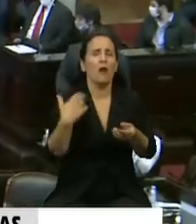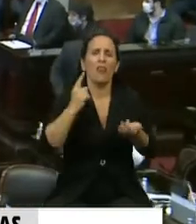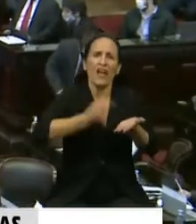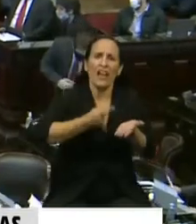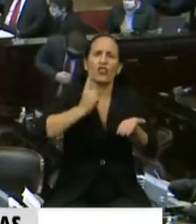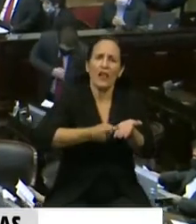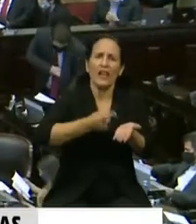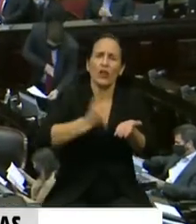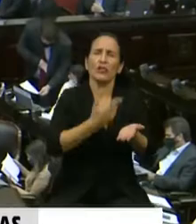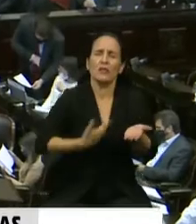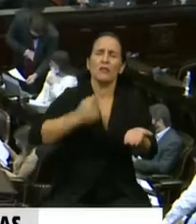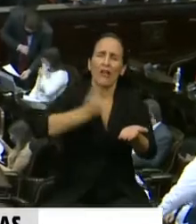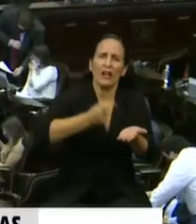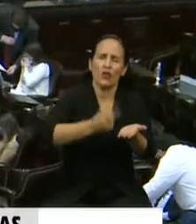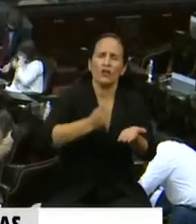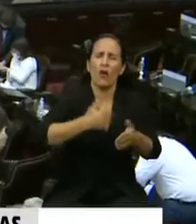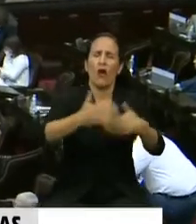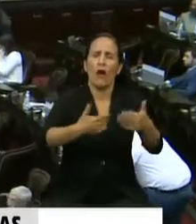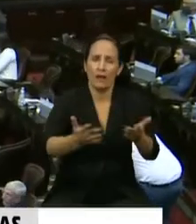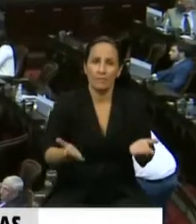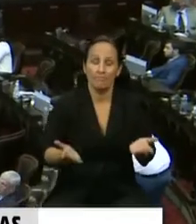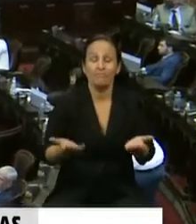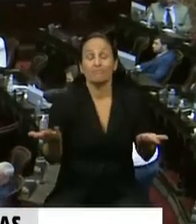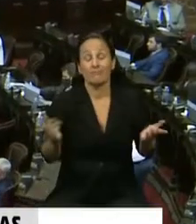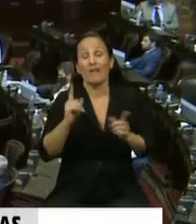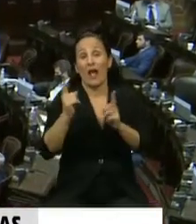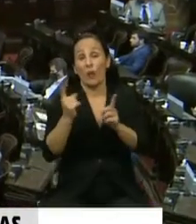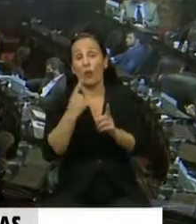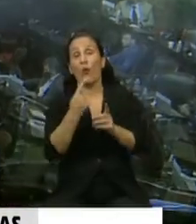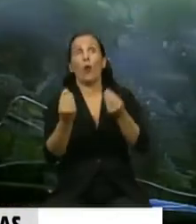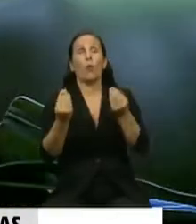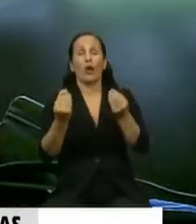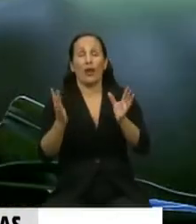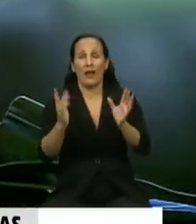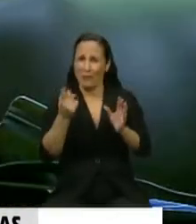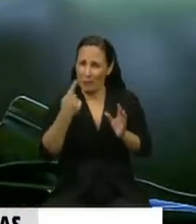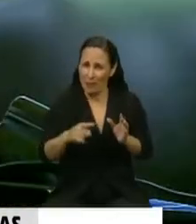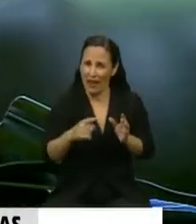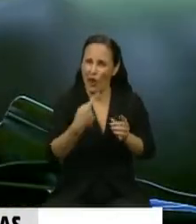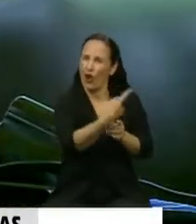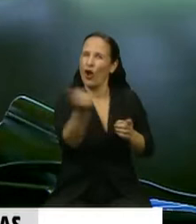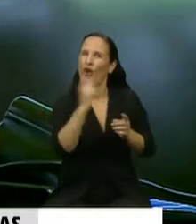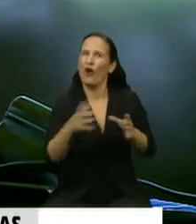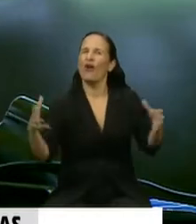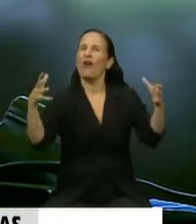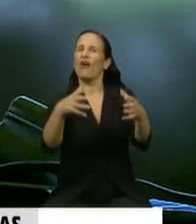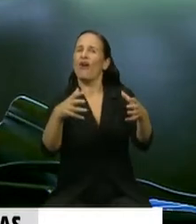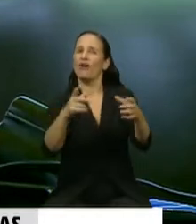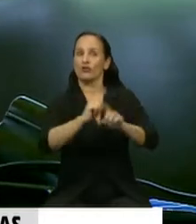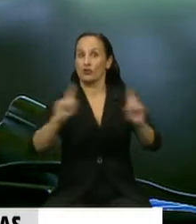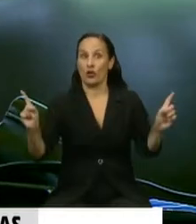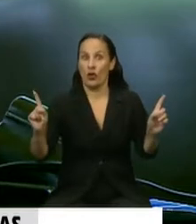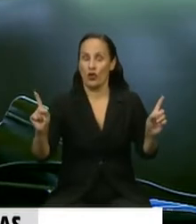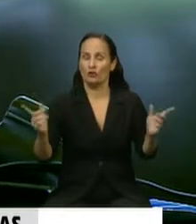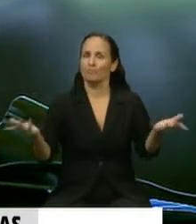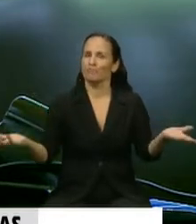Por supuesto, algunos tenían su justificación, pero el conjunto no. Y por eso